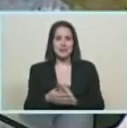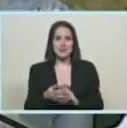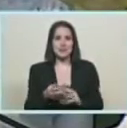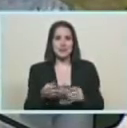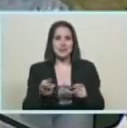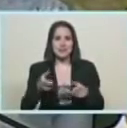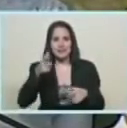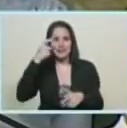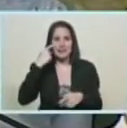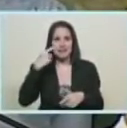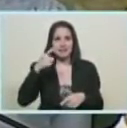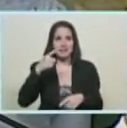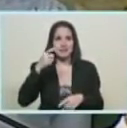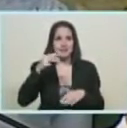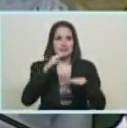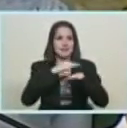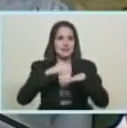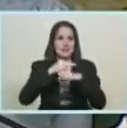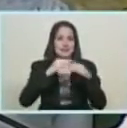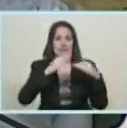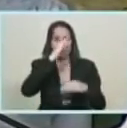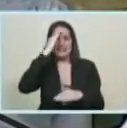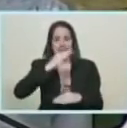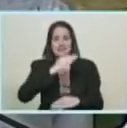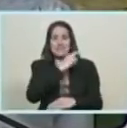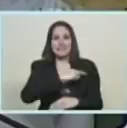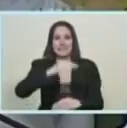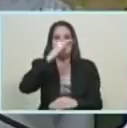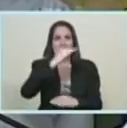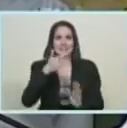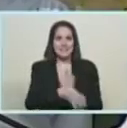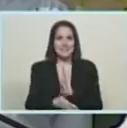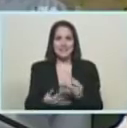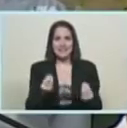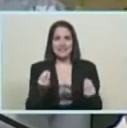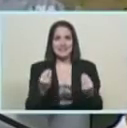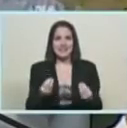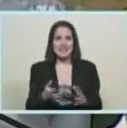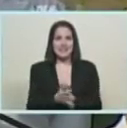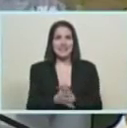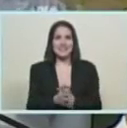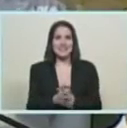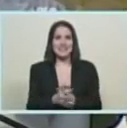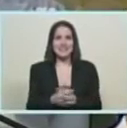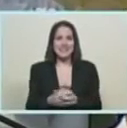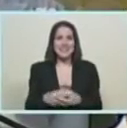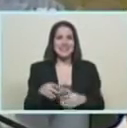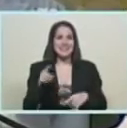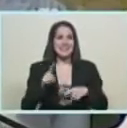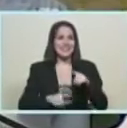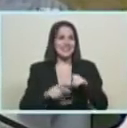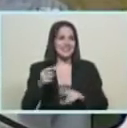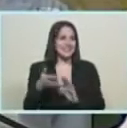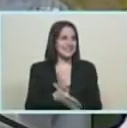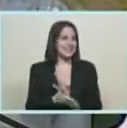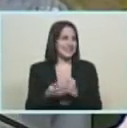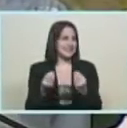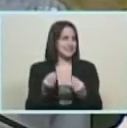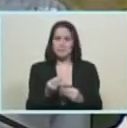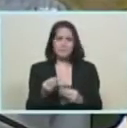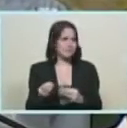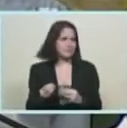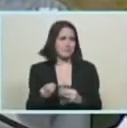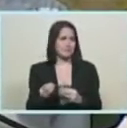mayor general mantillo Olivero y los viceministros del despacho el viceministro de ecososalismo y agua y